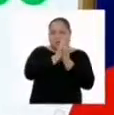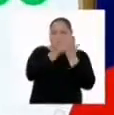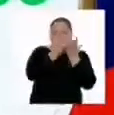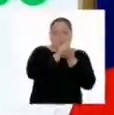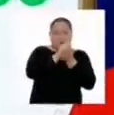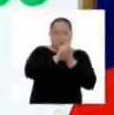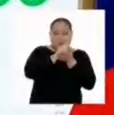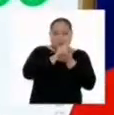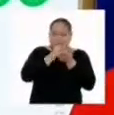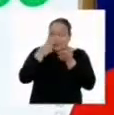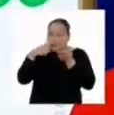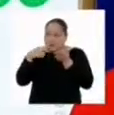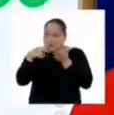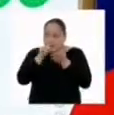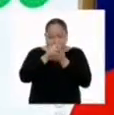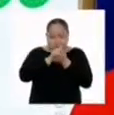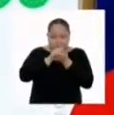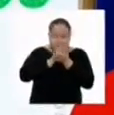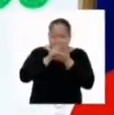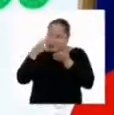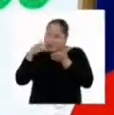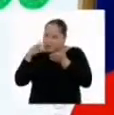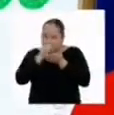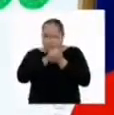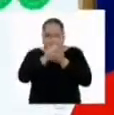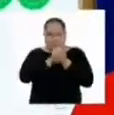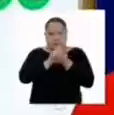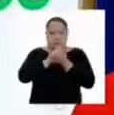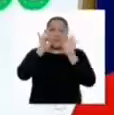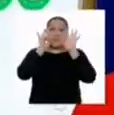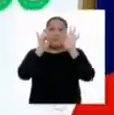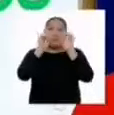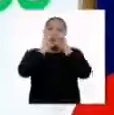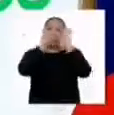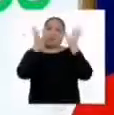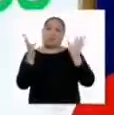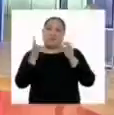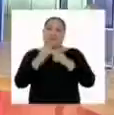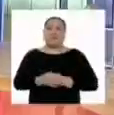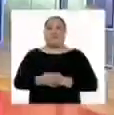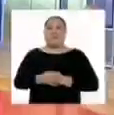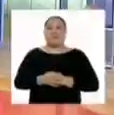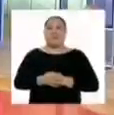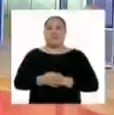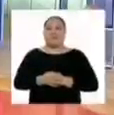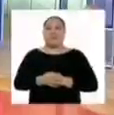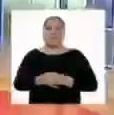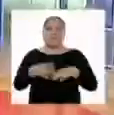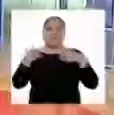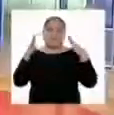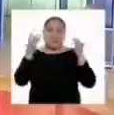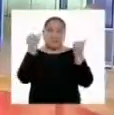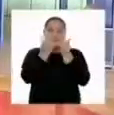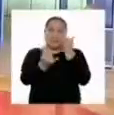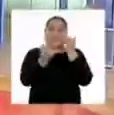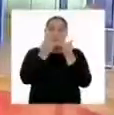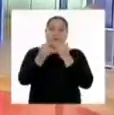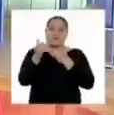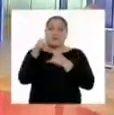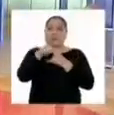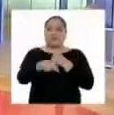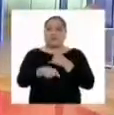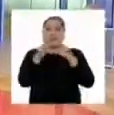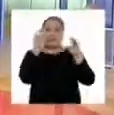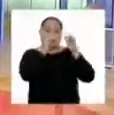cuaderno de anotaciones a la mano para apuntar todas sus observaciones durante siete días. Cuando hayan terminado,